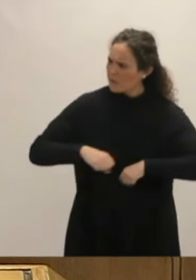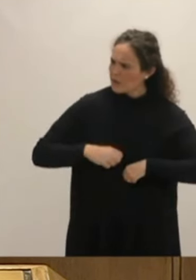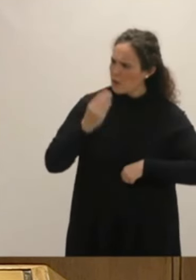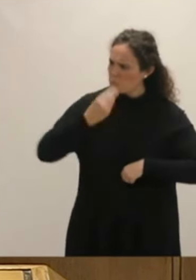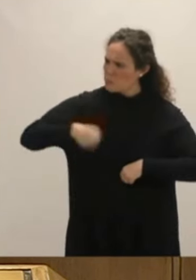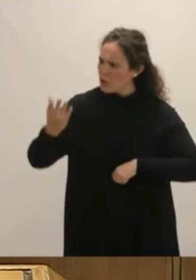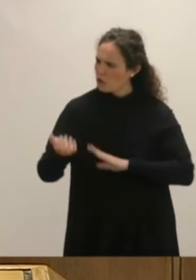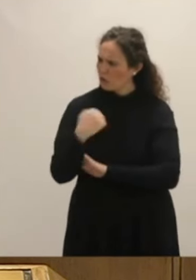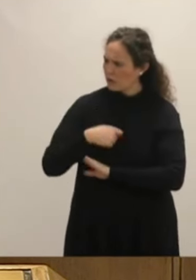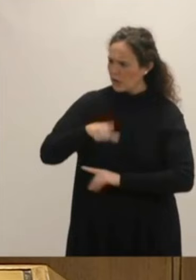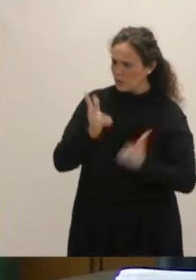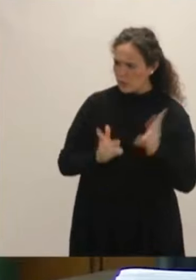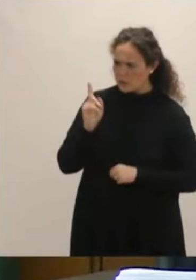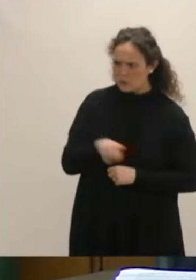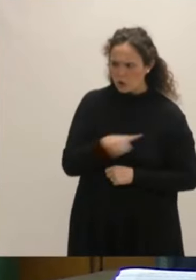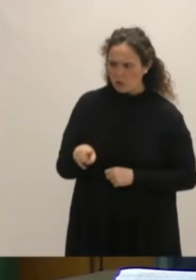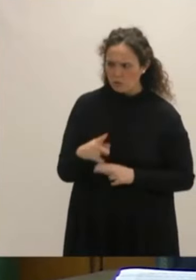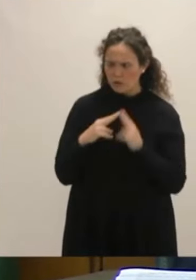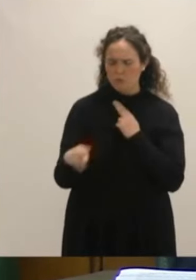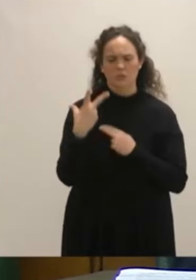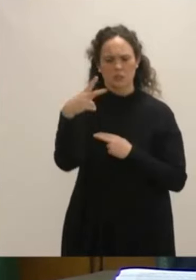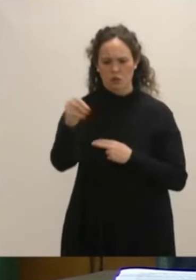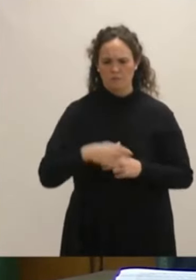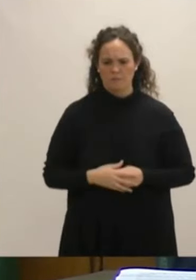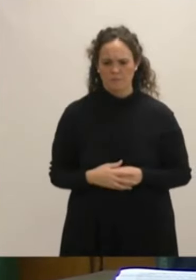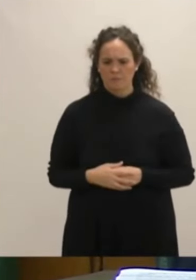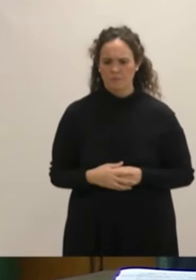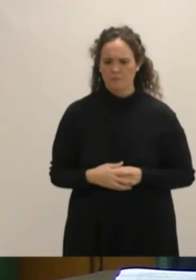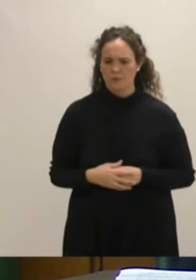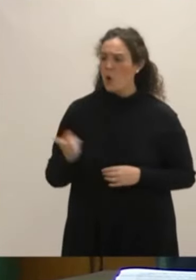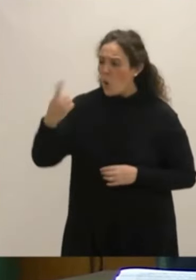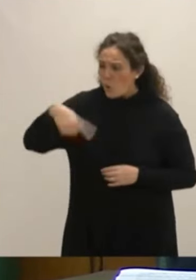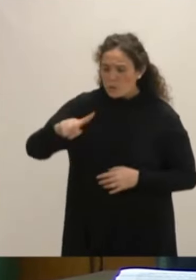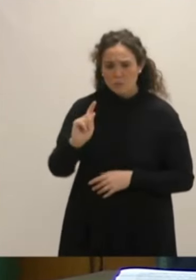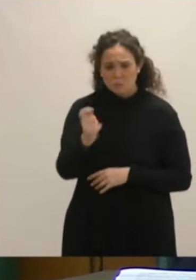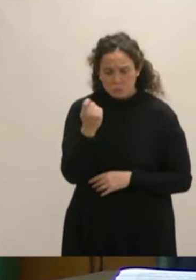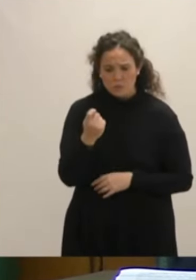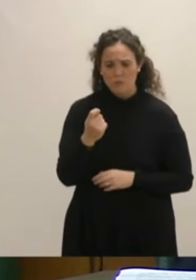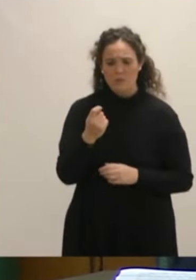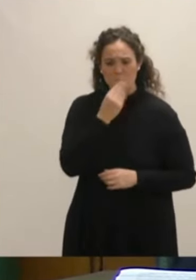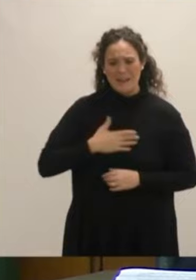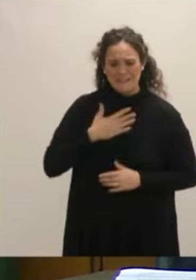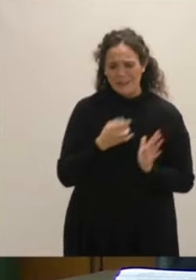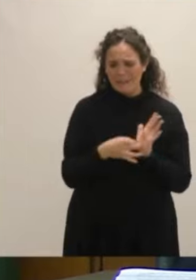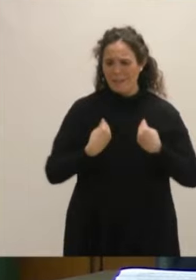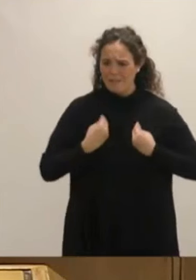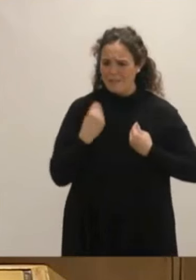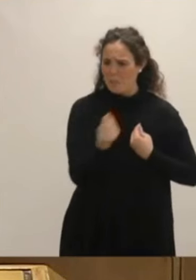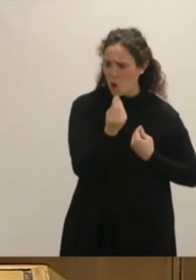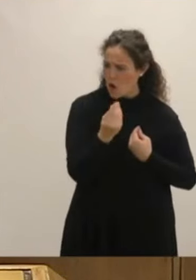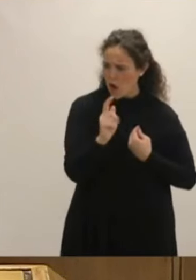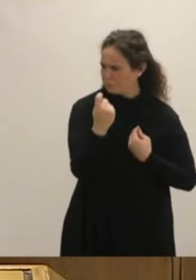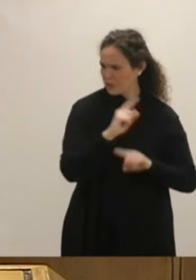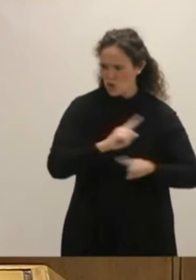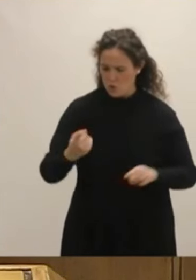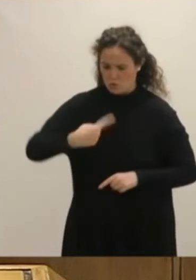Euskadi? La respuesta es no. Ni ustedes han logrado mejorar el nivel de bienestar y calidad de vida con que